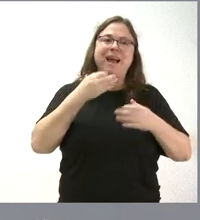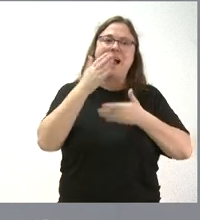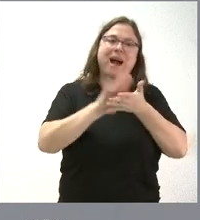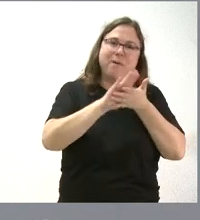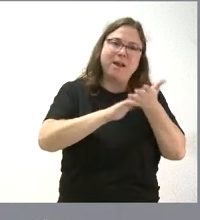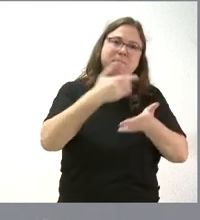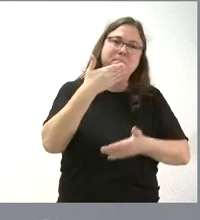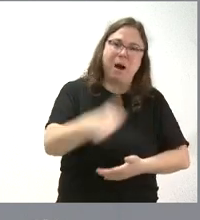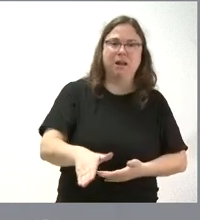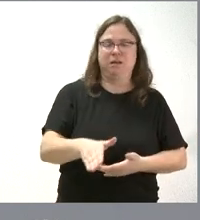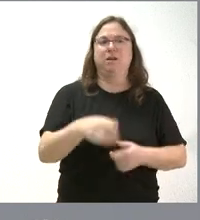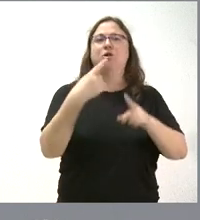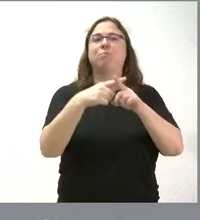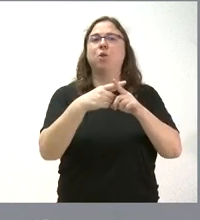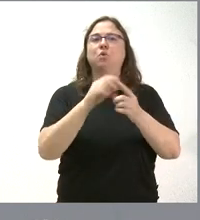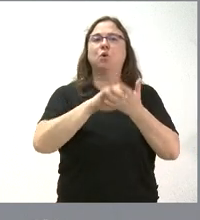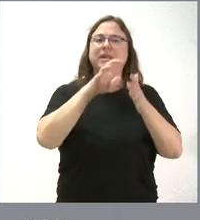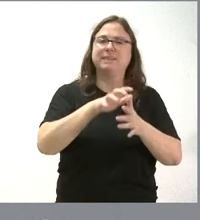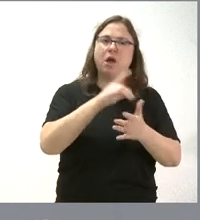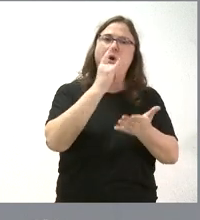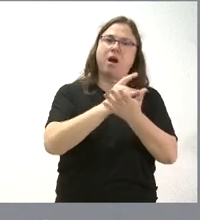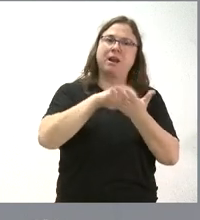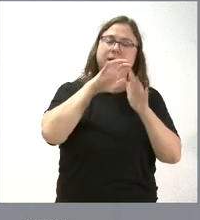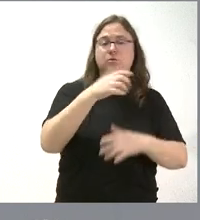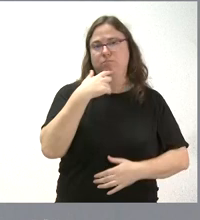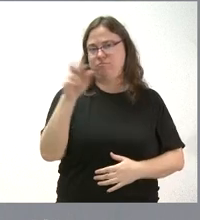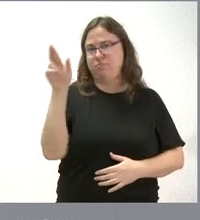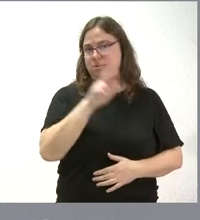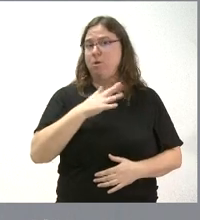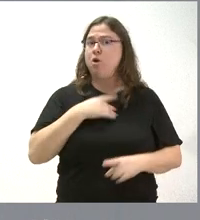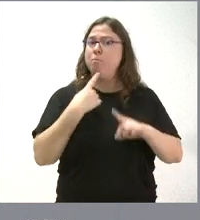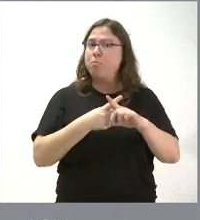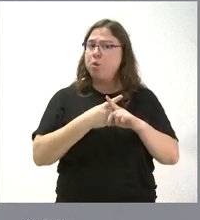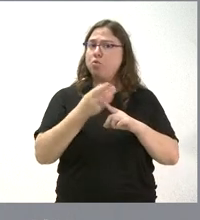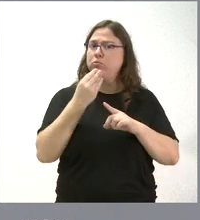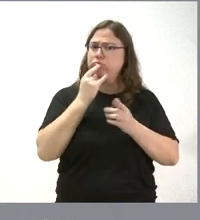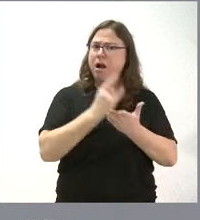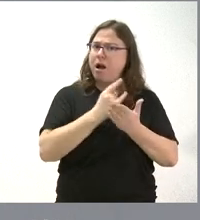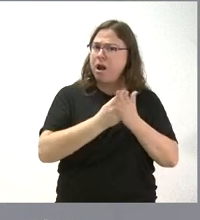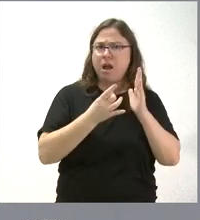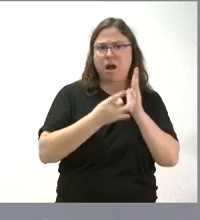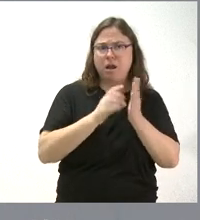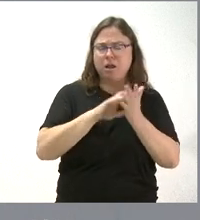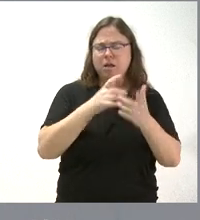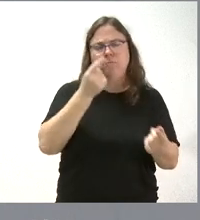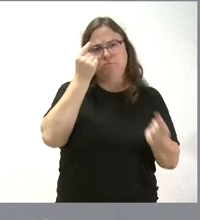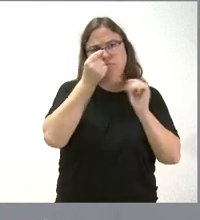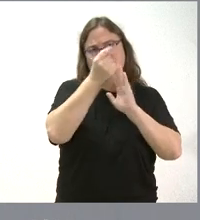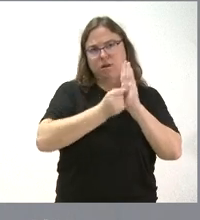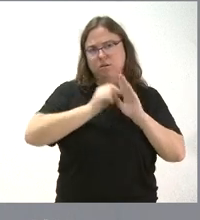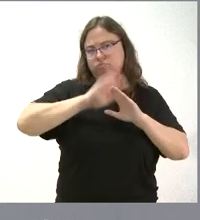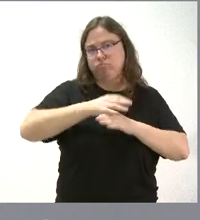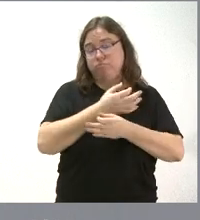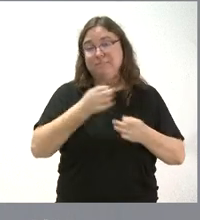de Castilla y León, mal de la carne de Castilla y León. Nosotros insistimos en la calidad de nuestros productos agroalimentarios, la calidad de la carne que cumple todos los requisitos. La